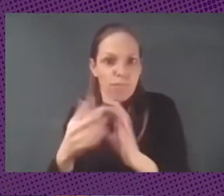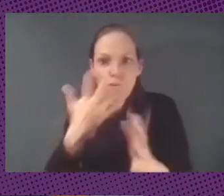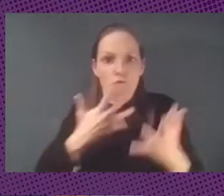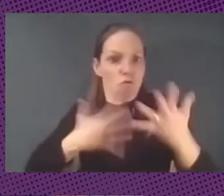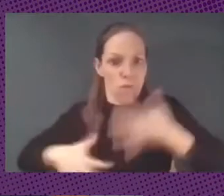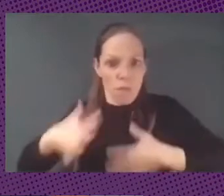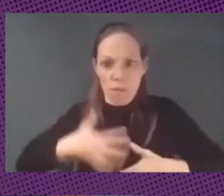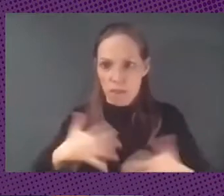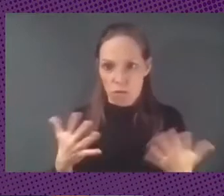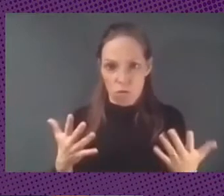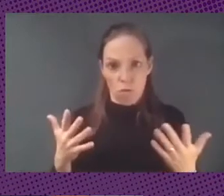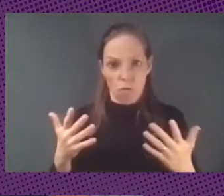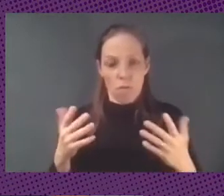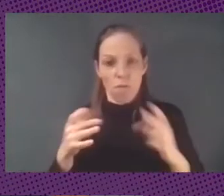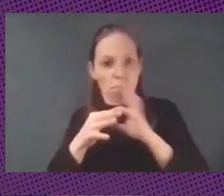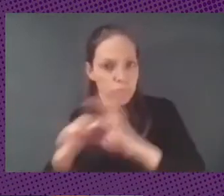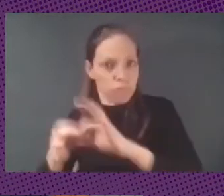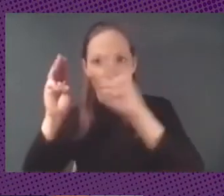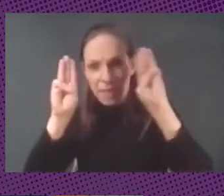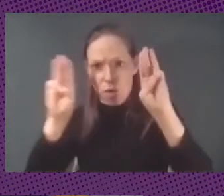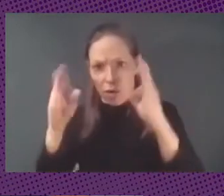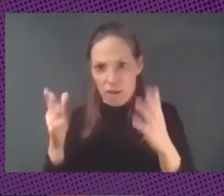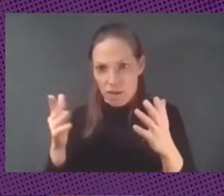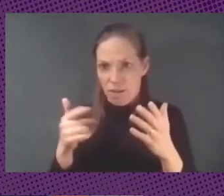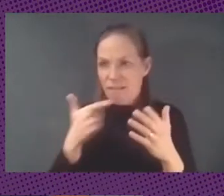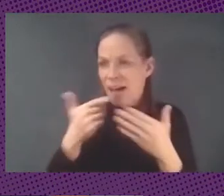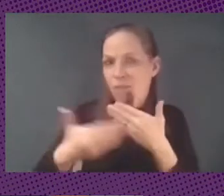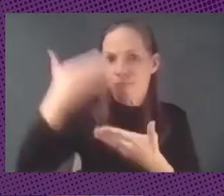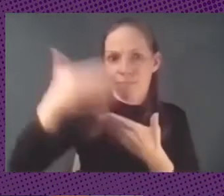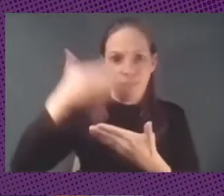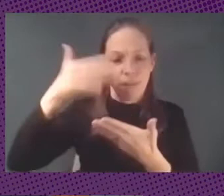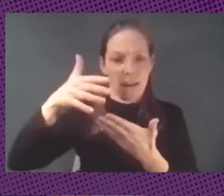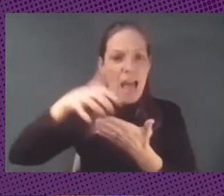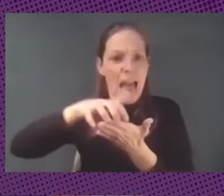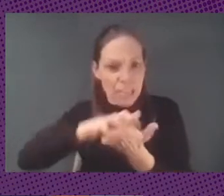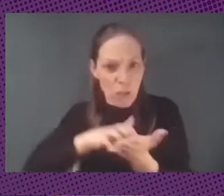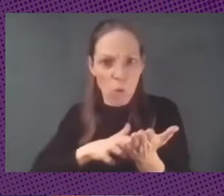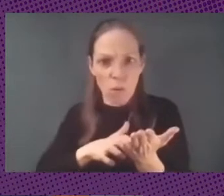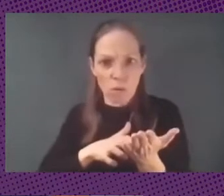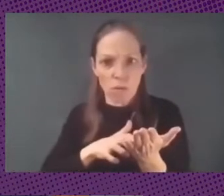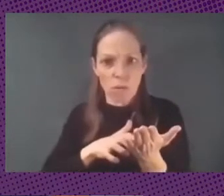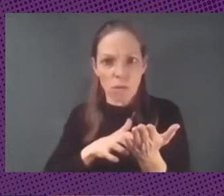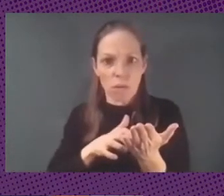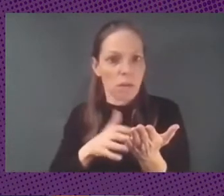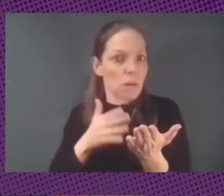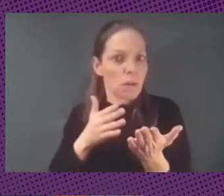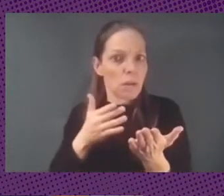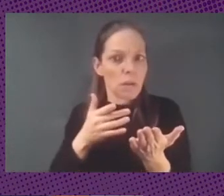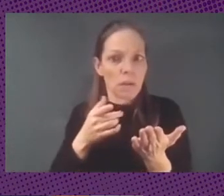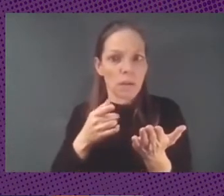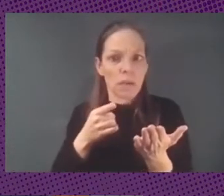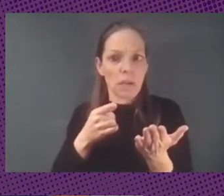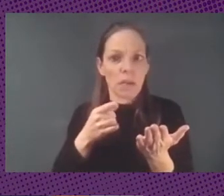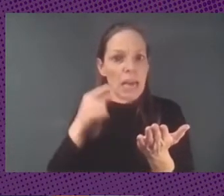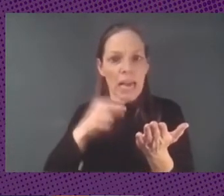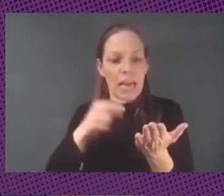con la pedagogía papers artículos periodísticos por qué no se han establecido ese tipo de